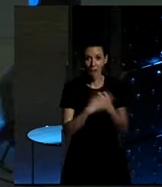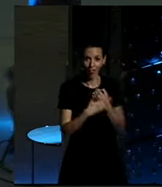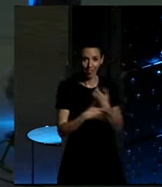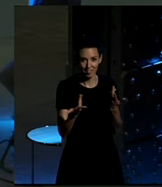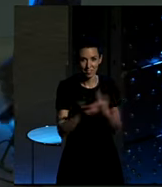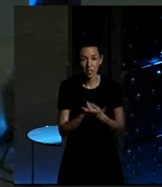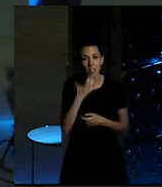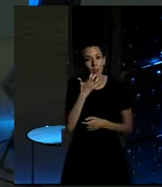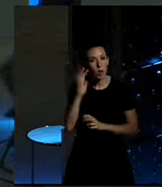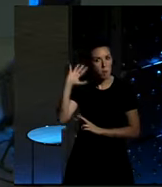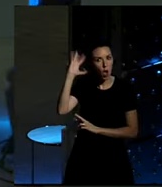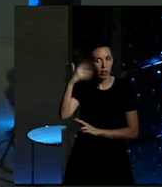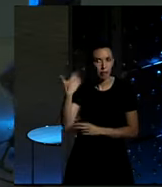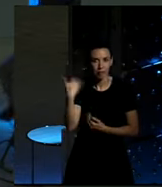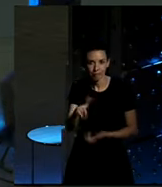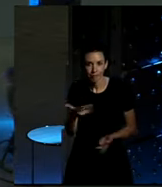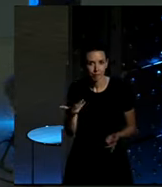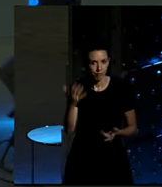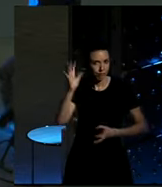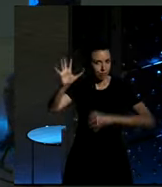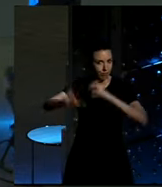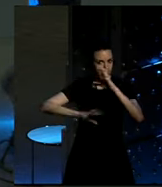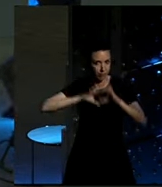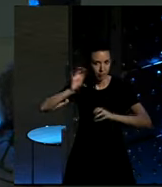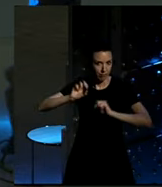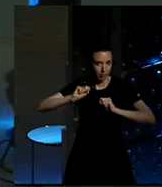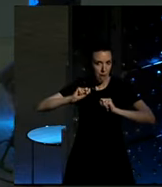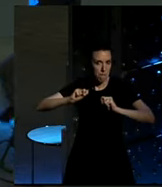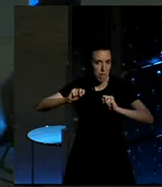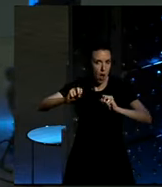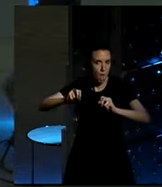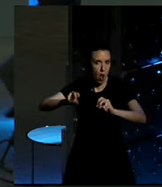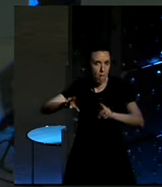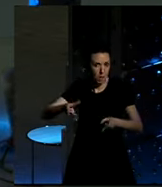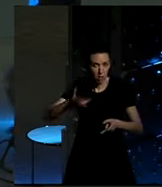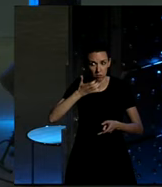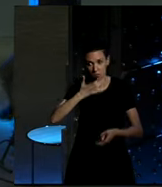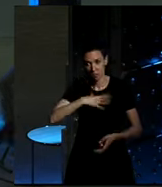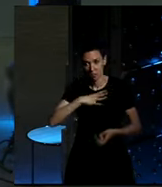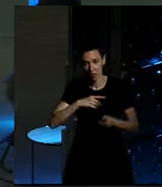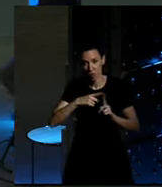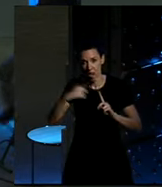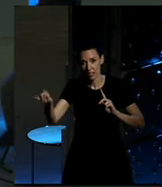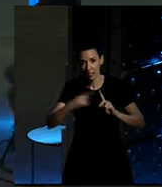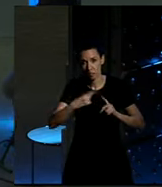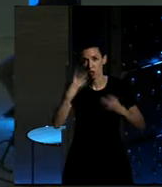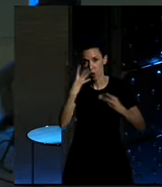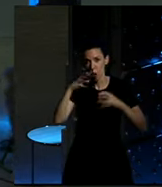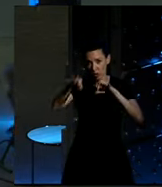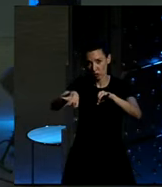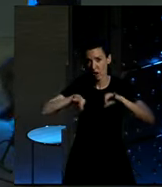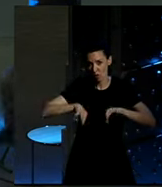clima no quiere acompañaros y si la inclemencia crece hasta la barbaridad, dejaos transportar sobre cuatro ruedas también,